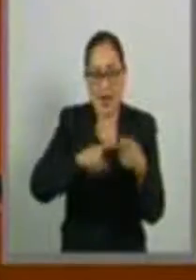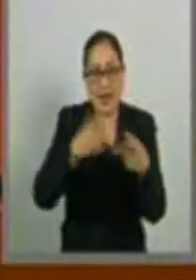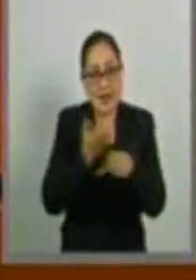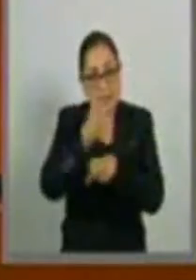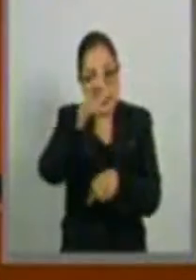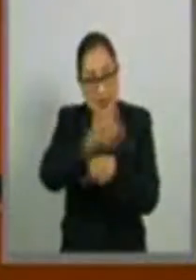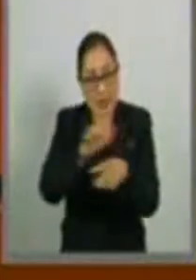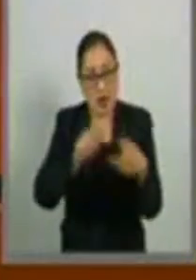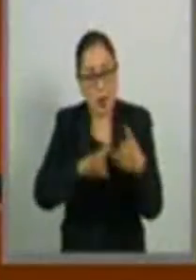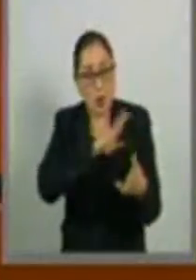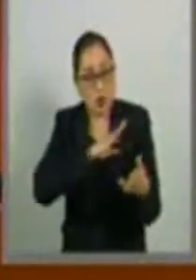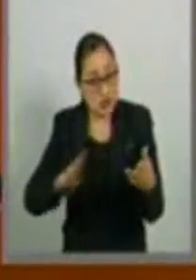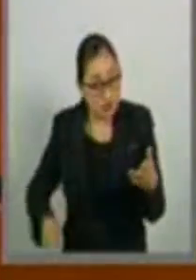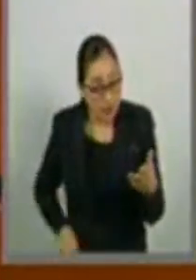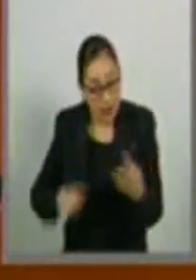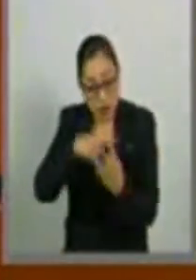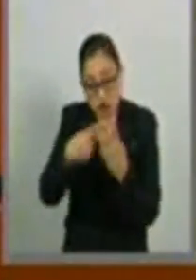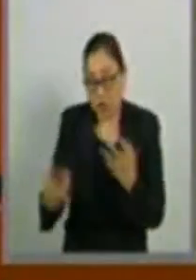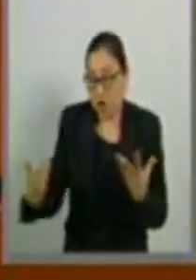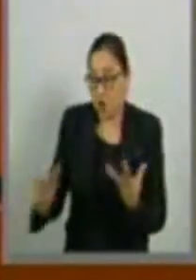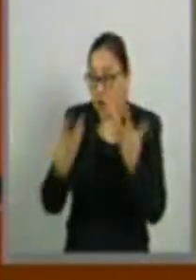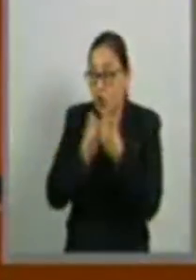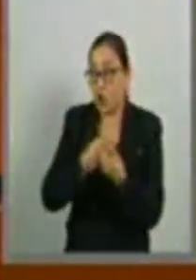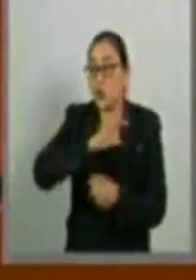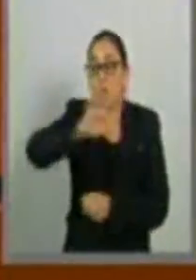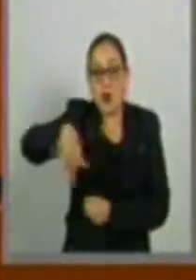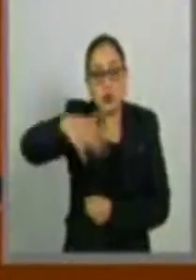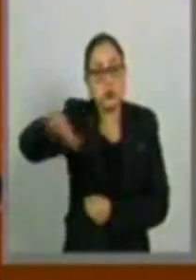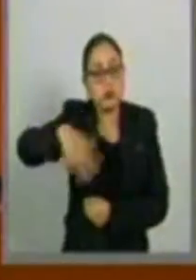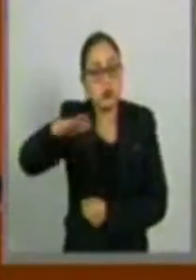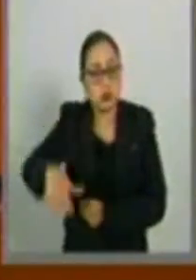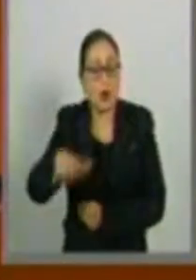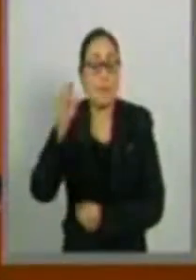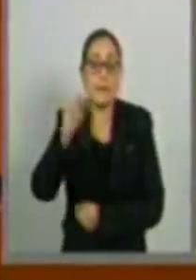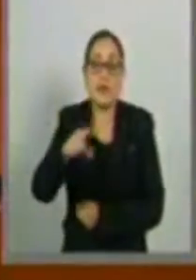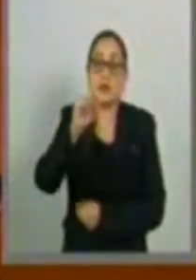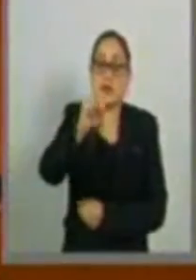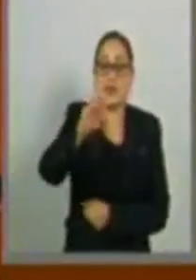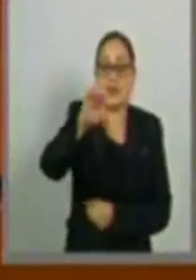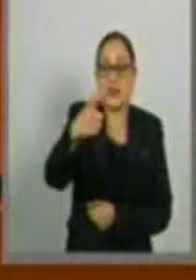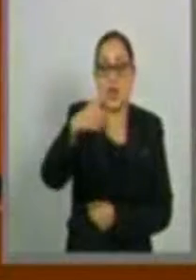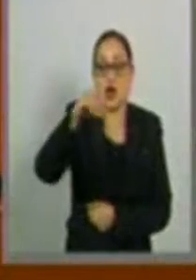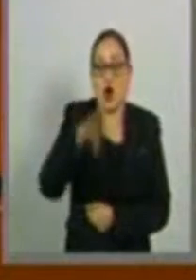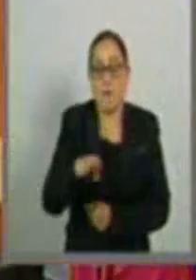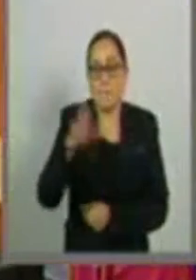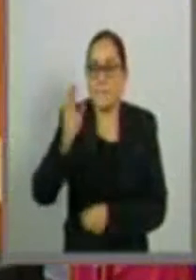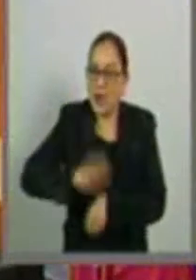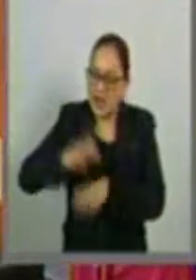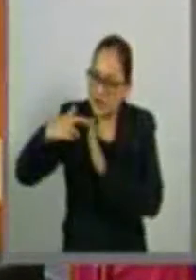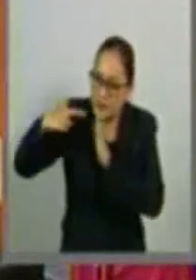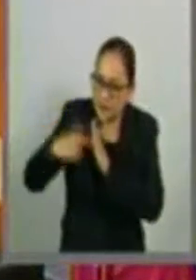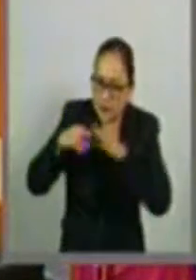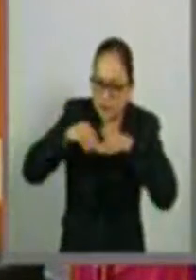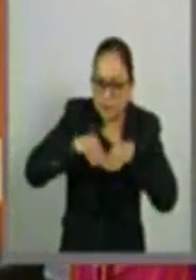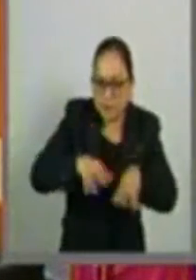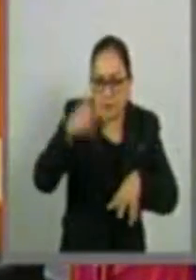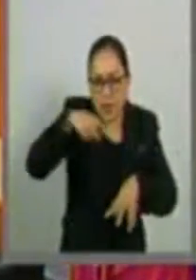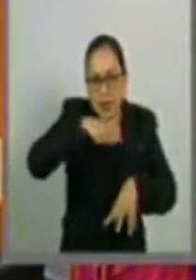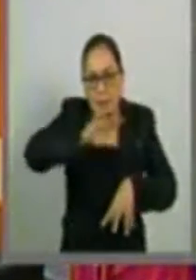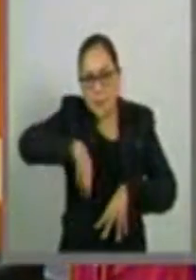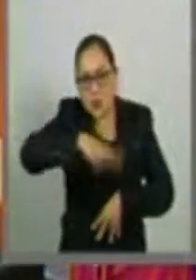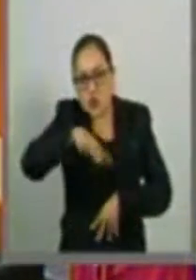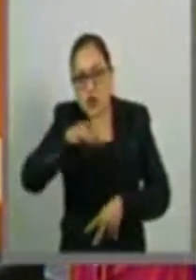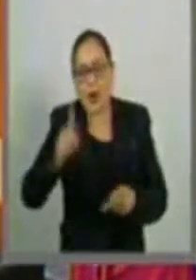estamos solicitando a la Secretaría de Gobernación que active los protocolos de búsqueda estamos solicitándole a la